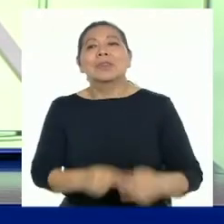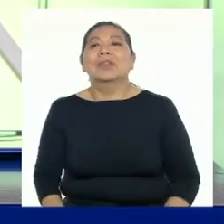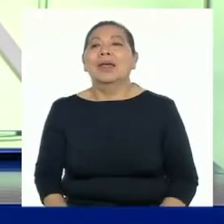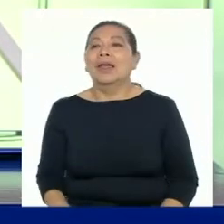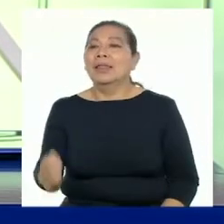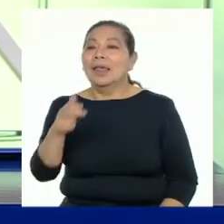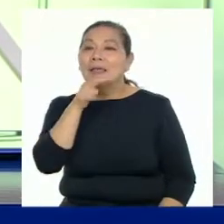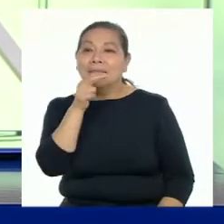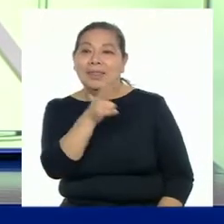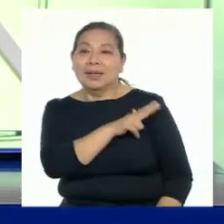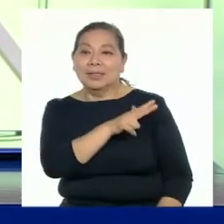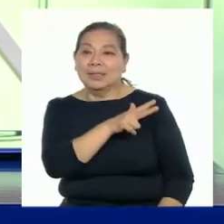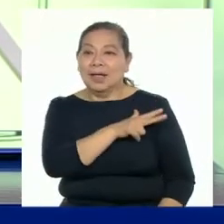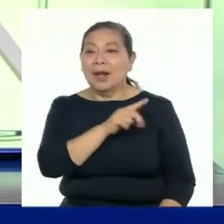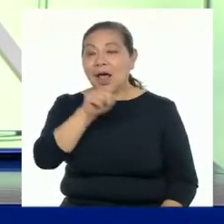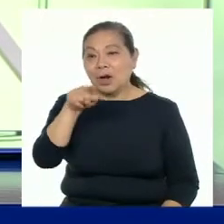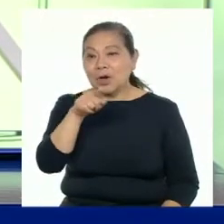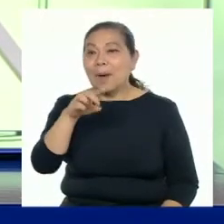Bueno,